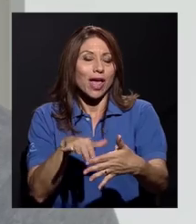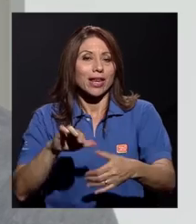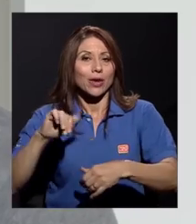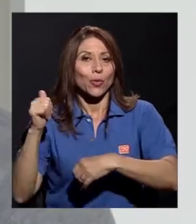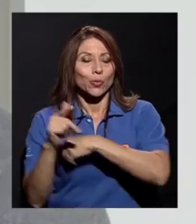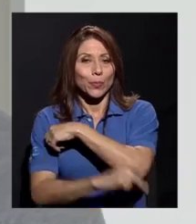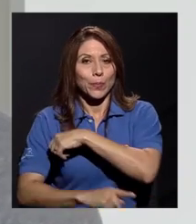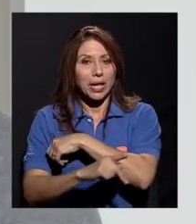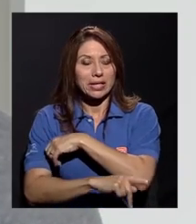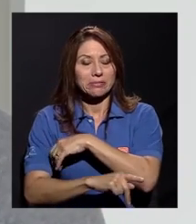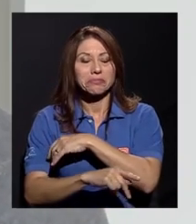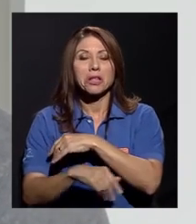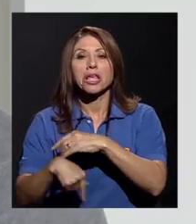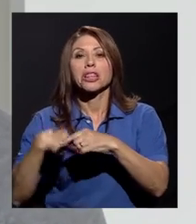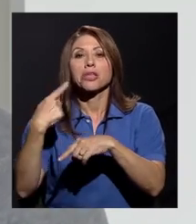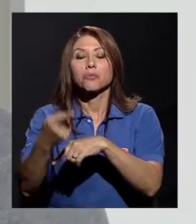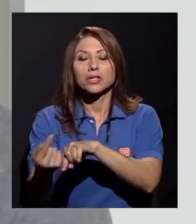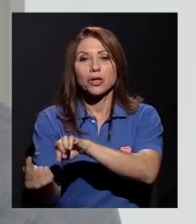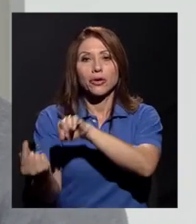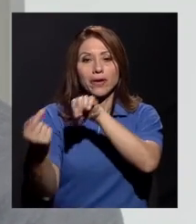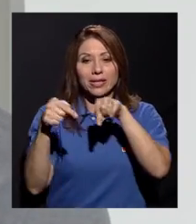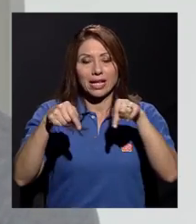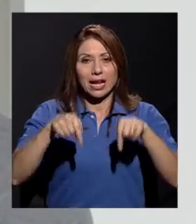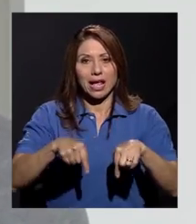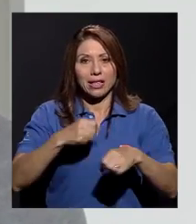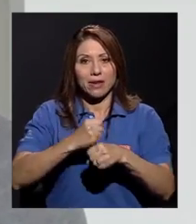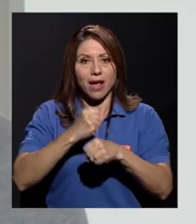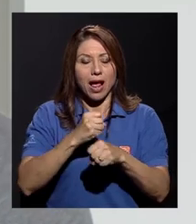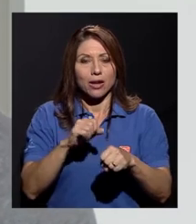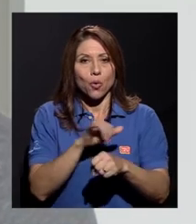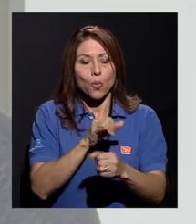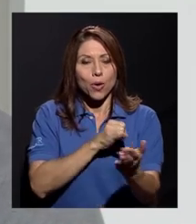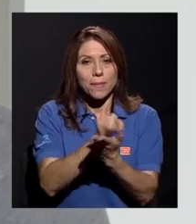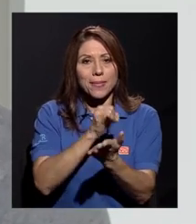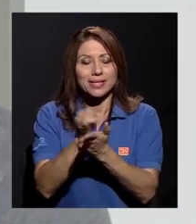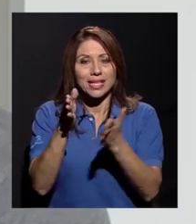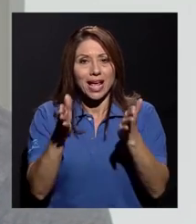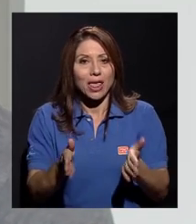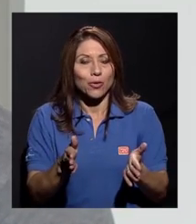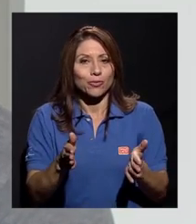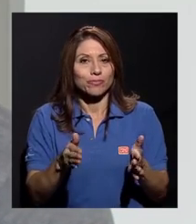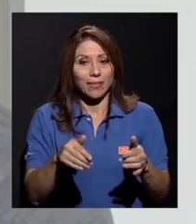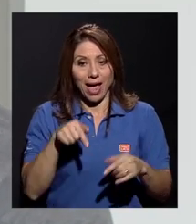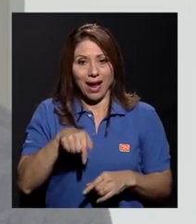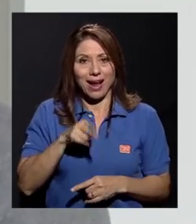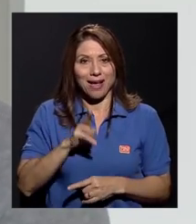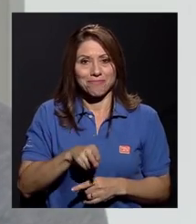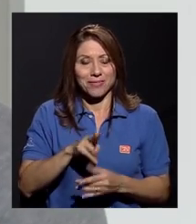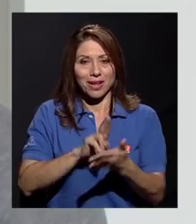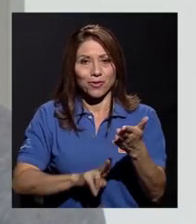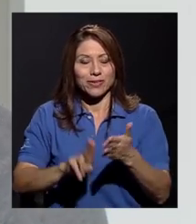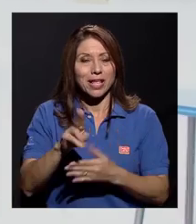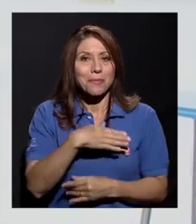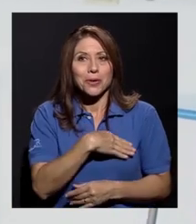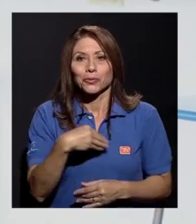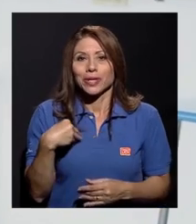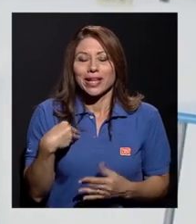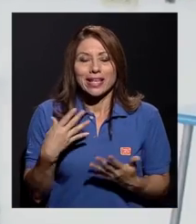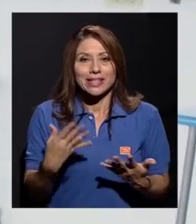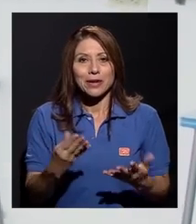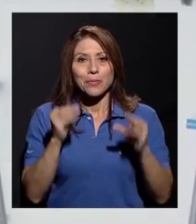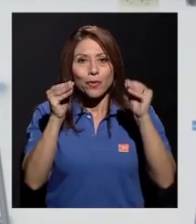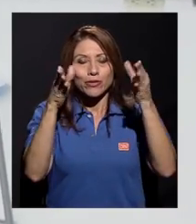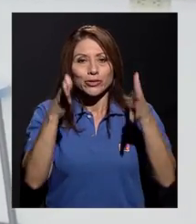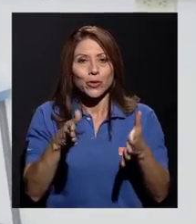regresar acá y trabajar como investigador o así, acá en una universidad, me gustaría ser, no sé, profesor